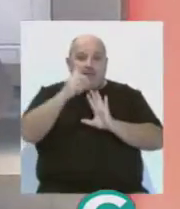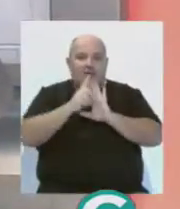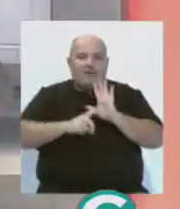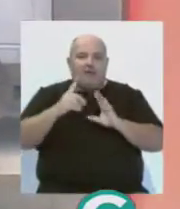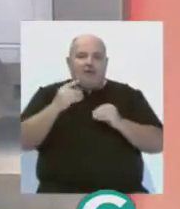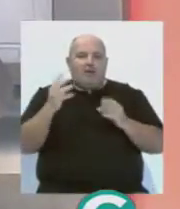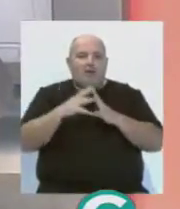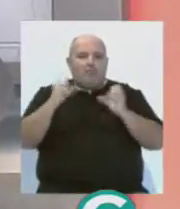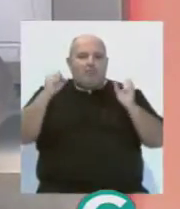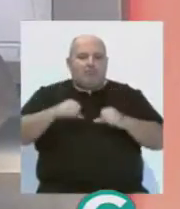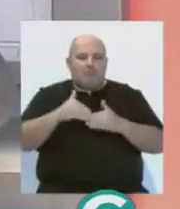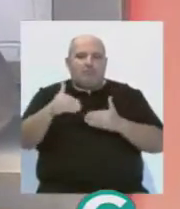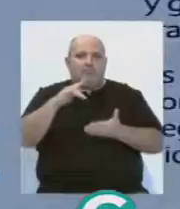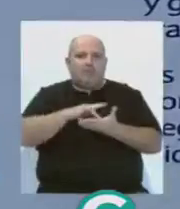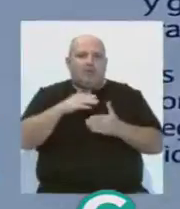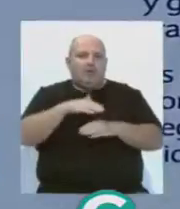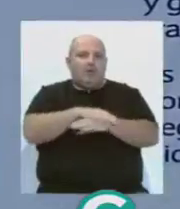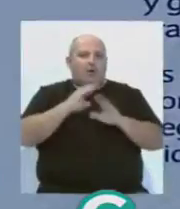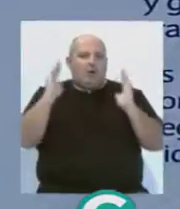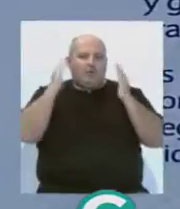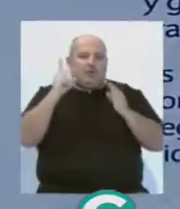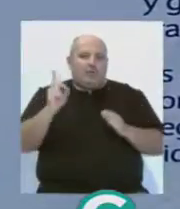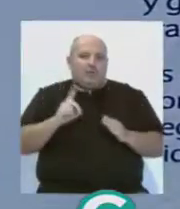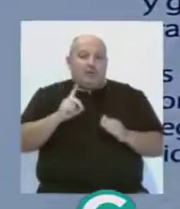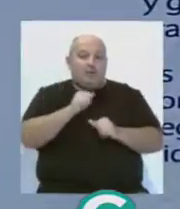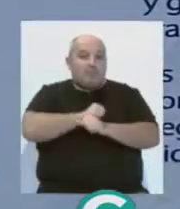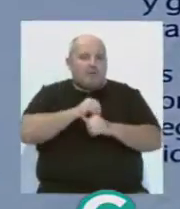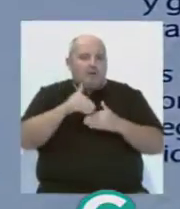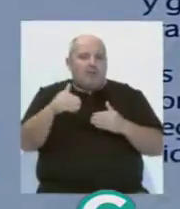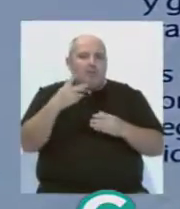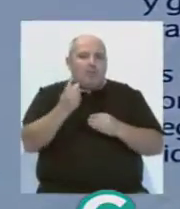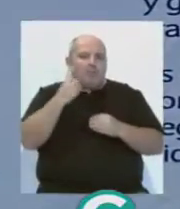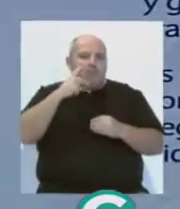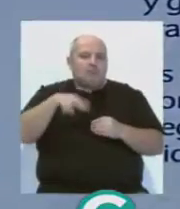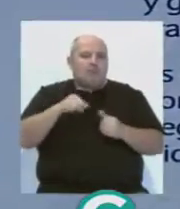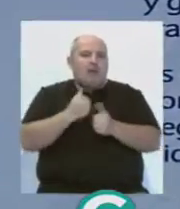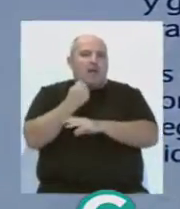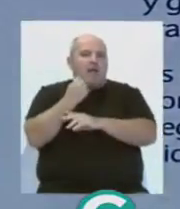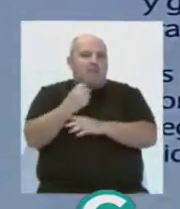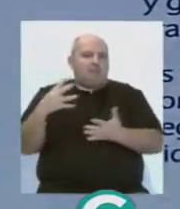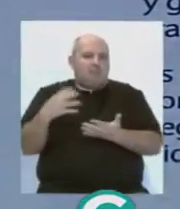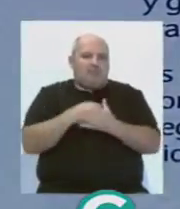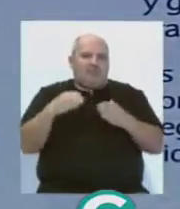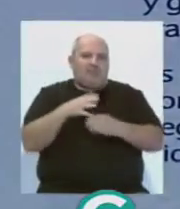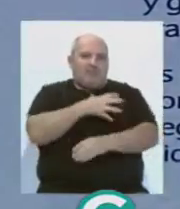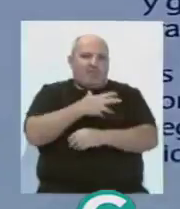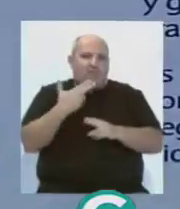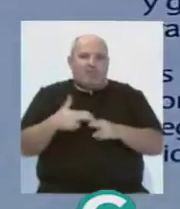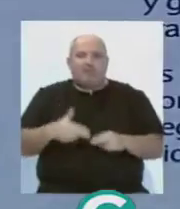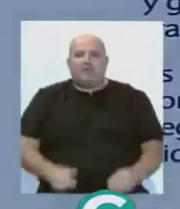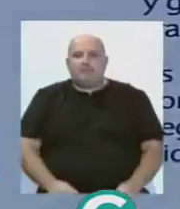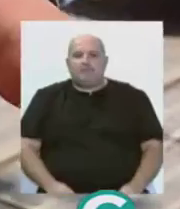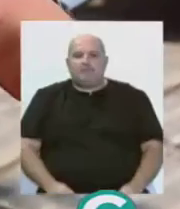ley sea convalidado en el Congreso de los Diputados. Así, espera contar con el apoyo de todas las fuerzas políticas.